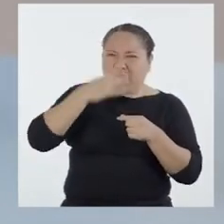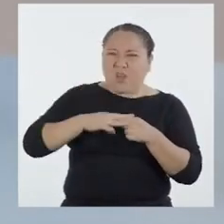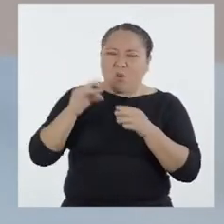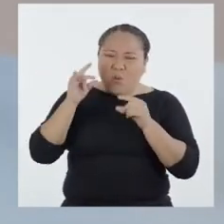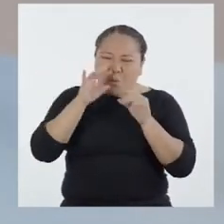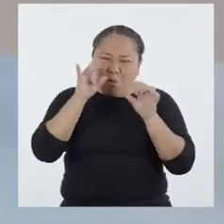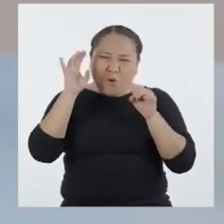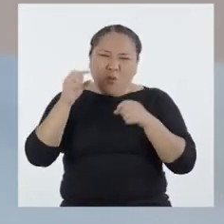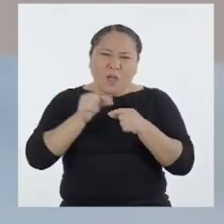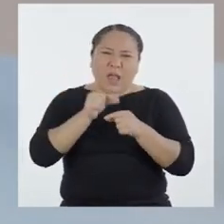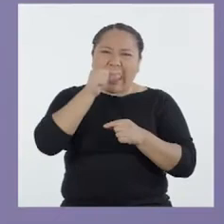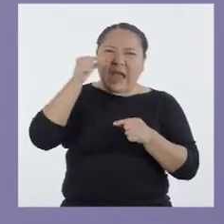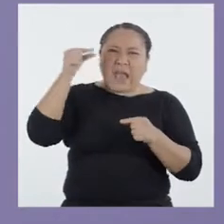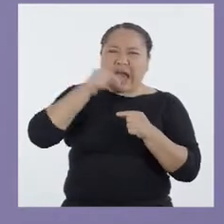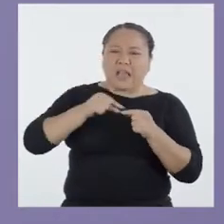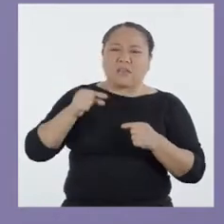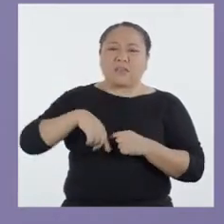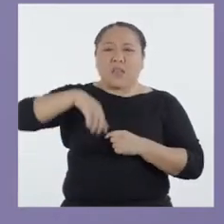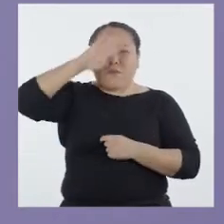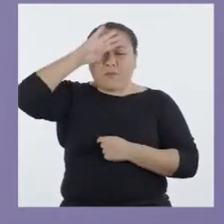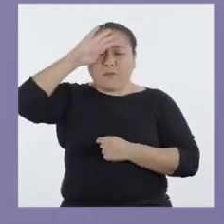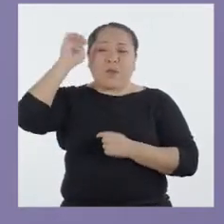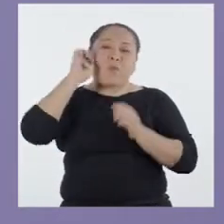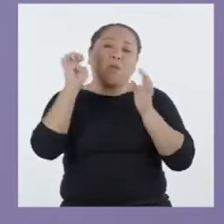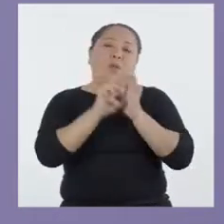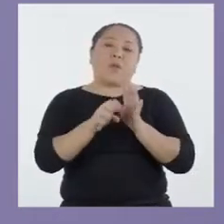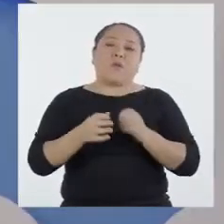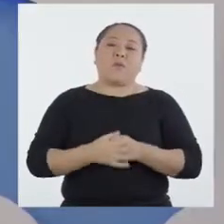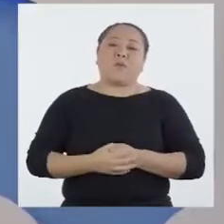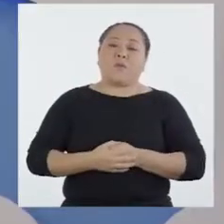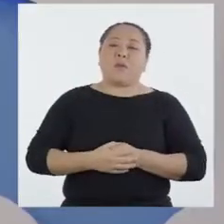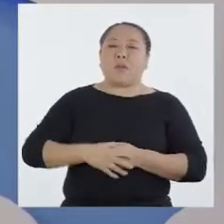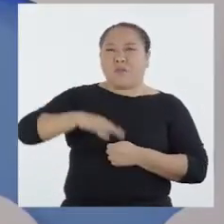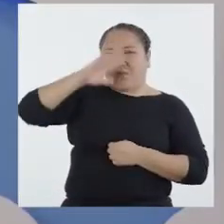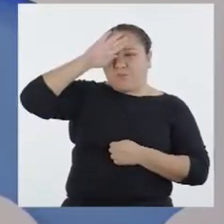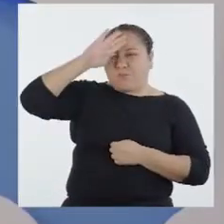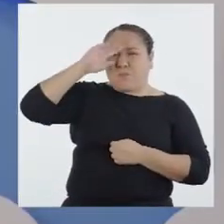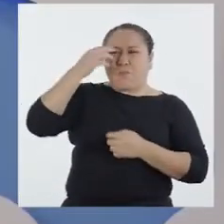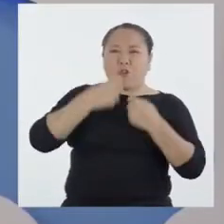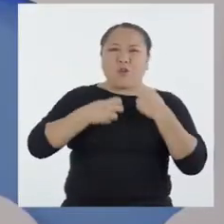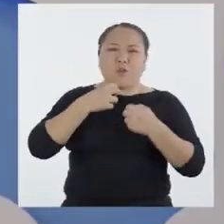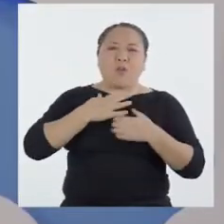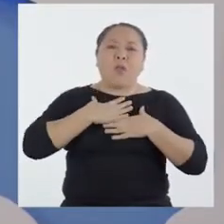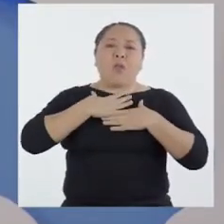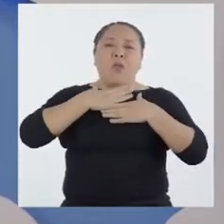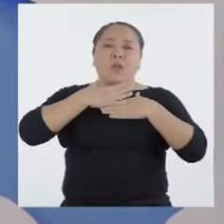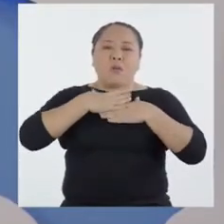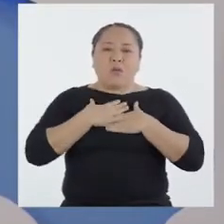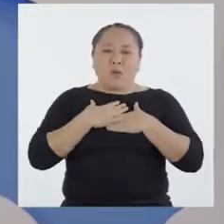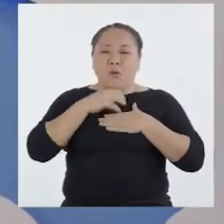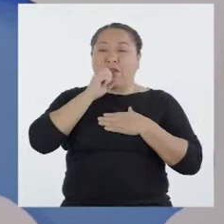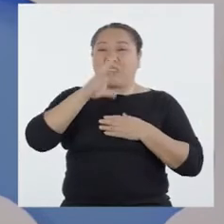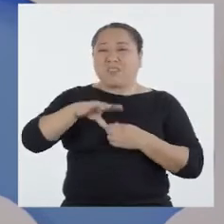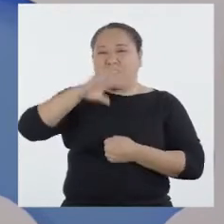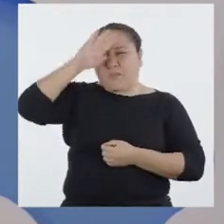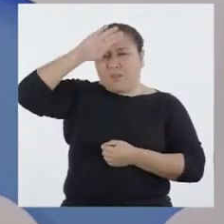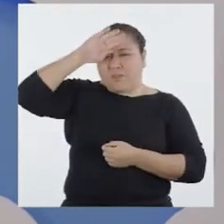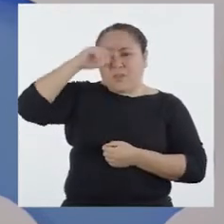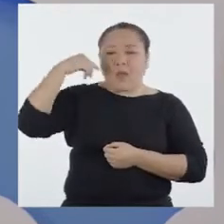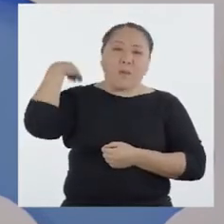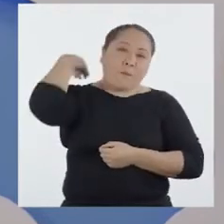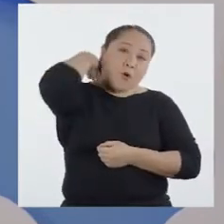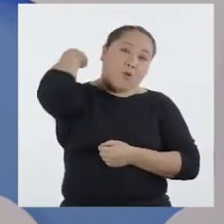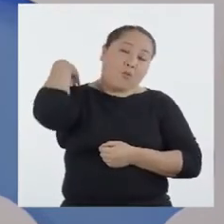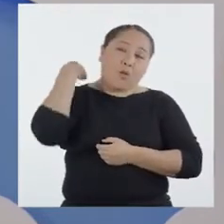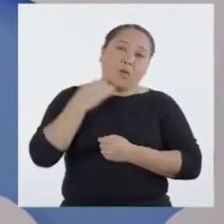polvo y los gases. Enfermedades como infecciones respiratorias y las denominadas enfermedades